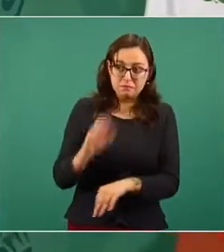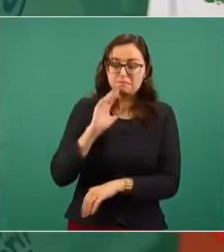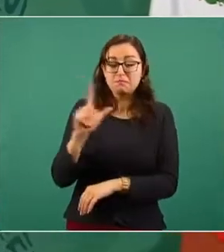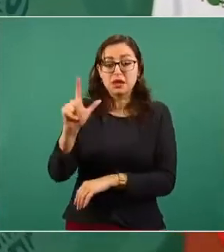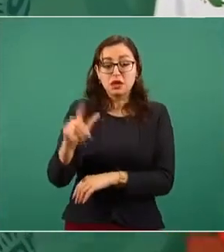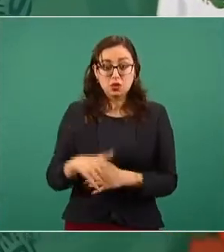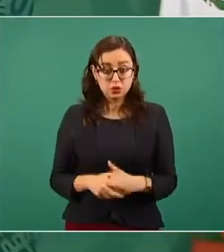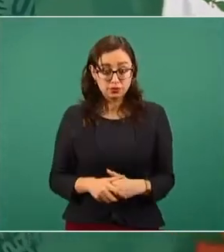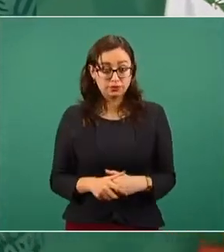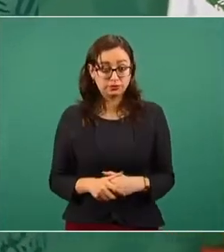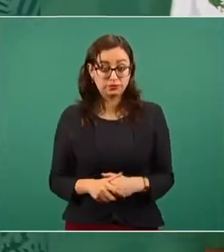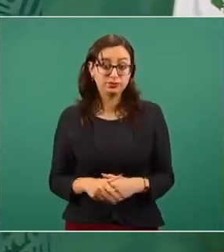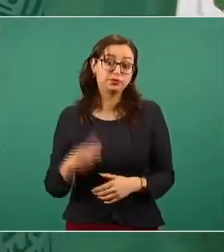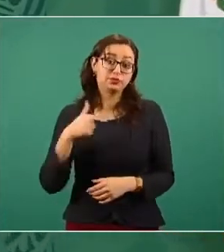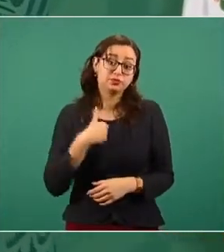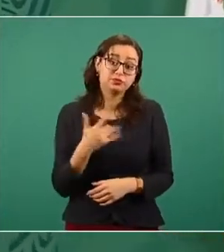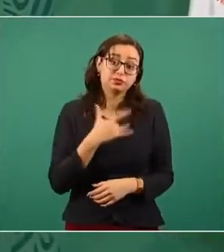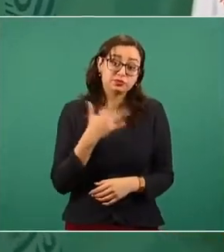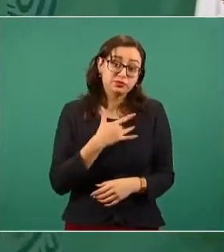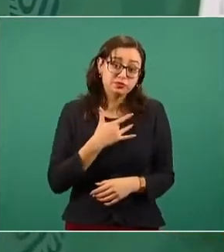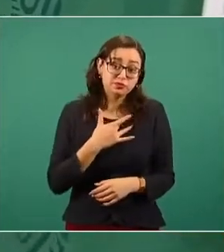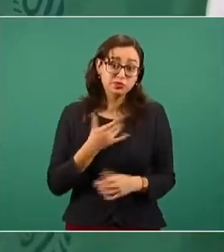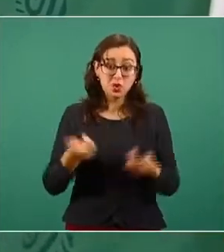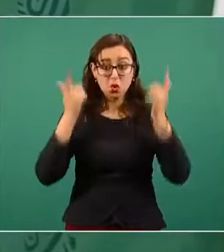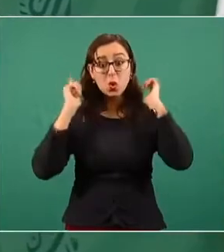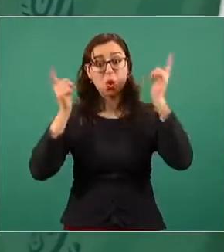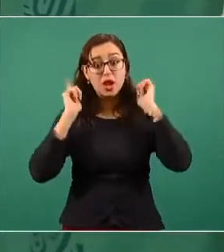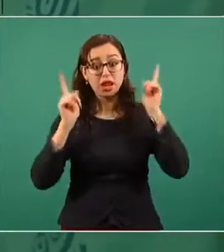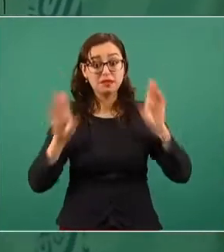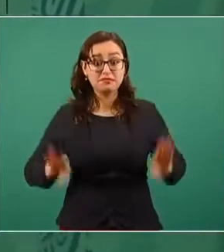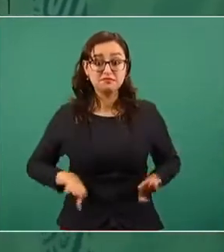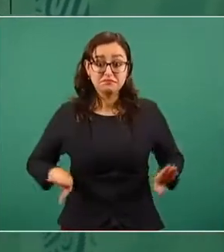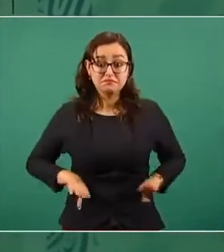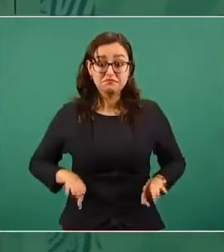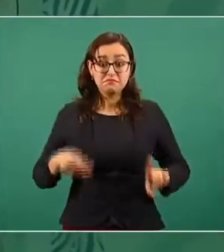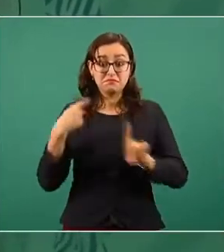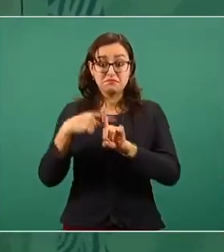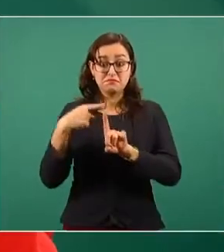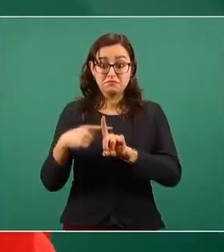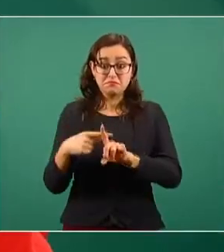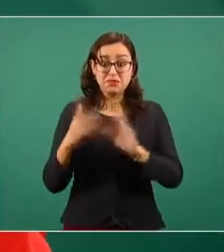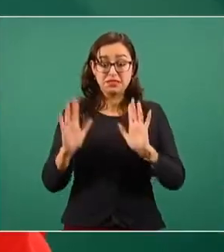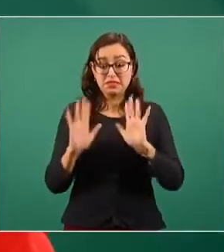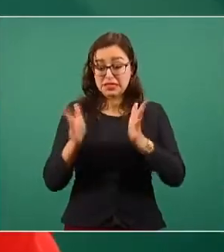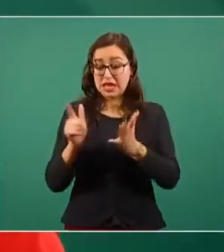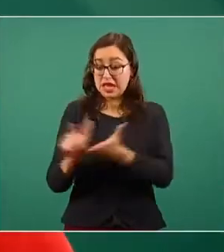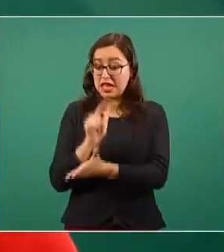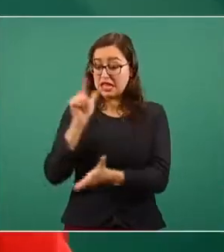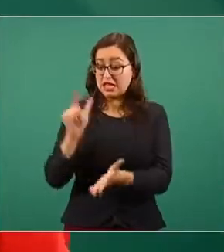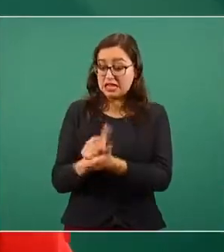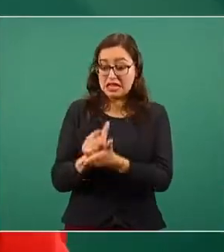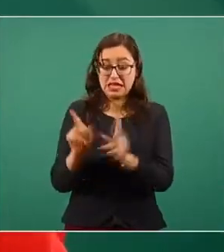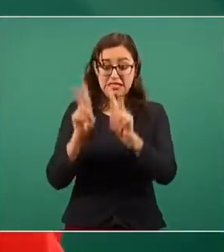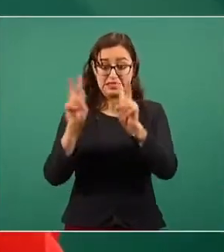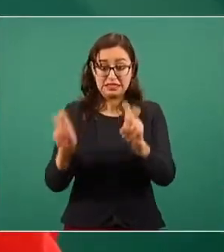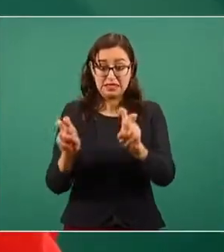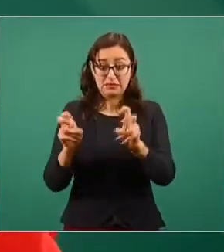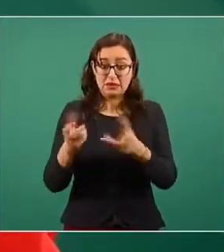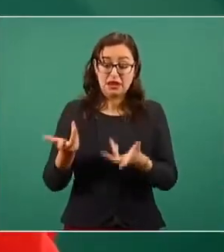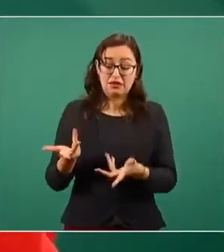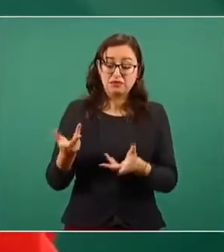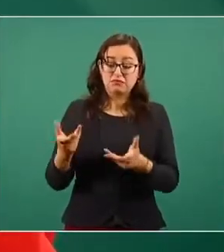alentador y estoy muy contenta de que se vaya a procesar esta ley sobre la